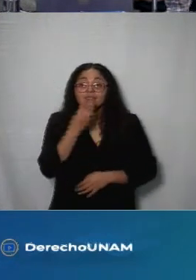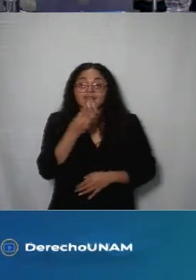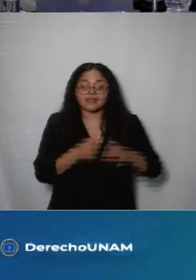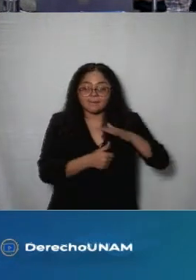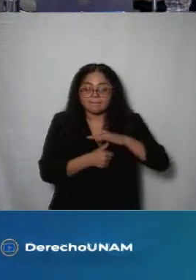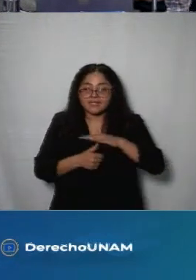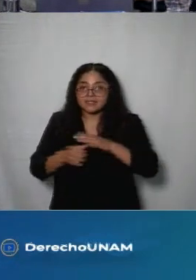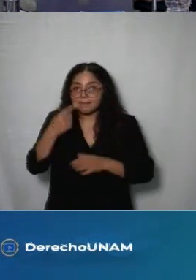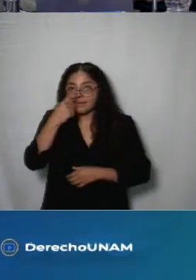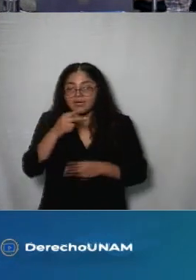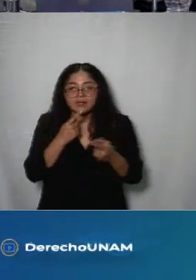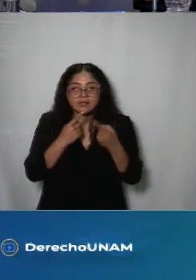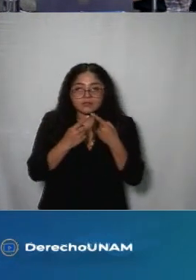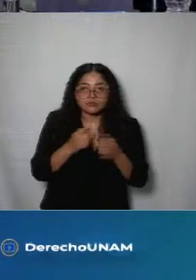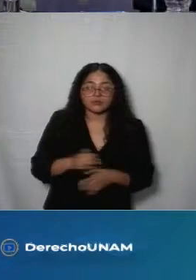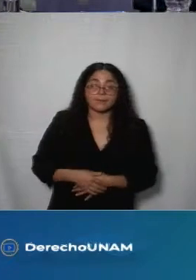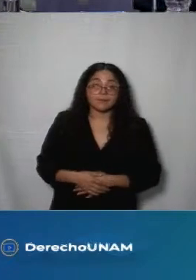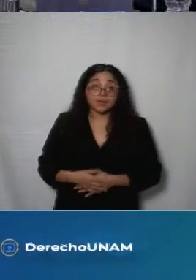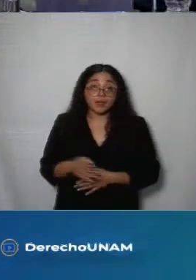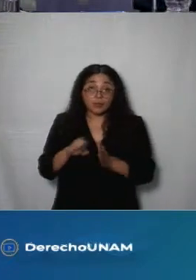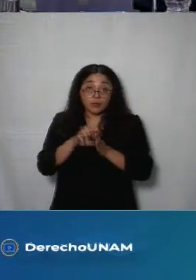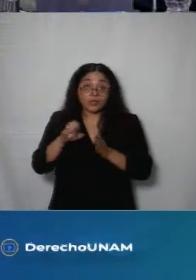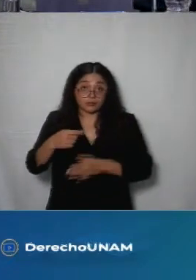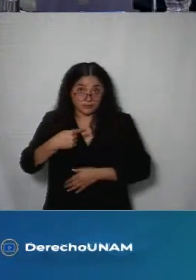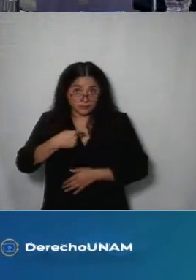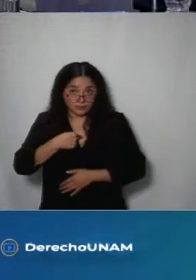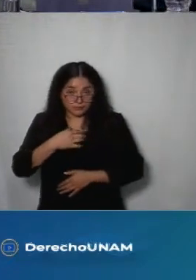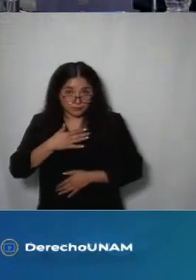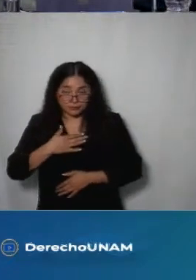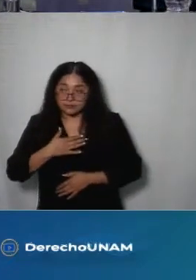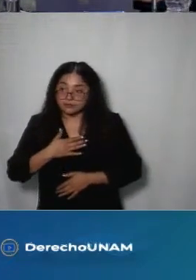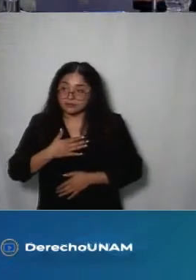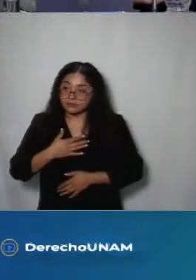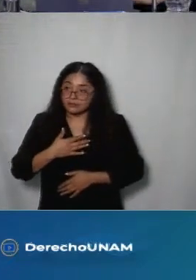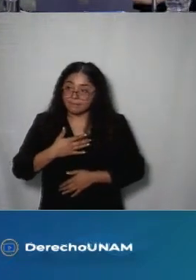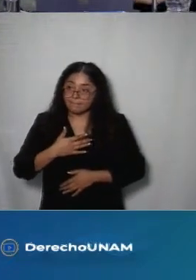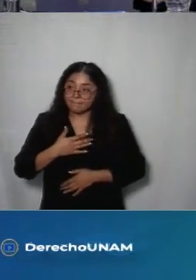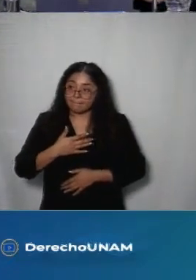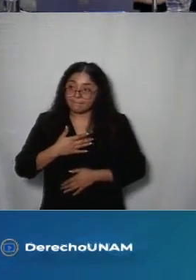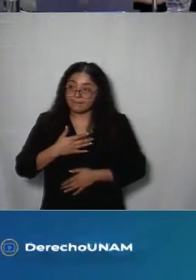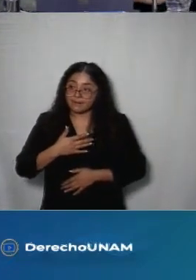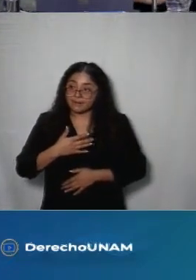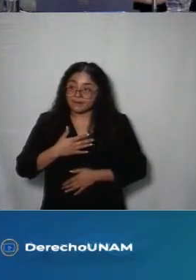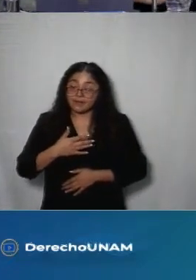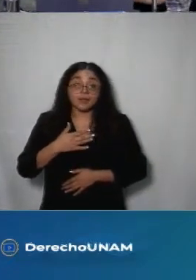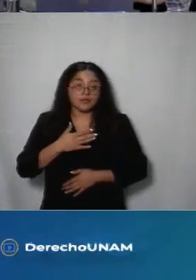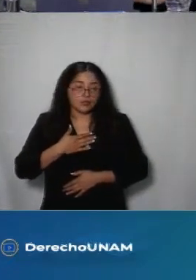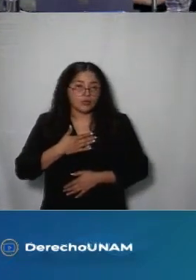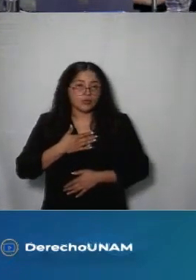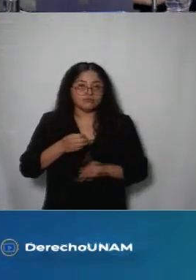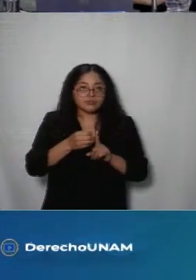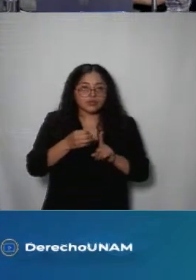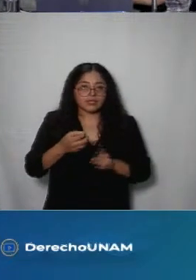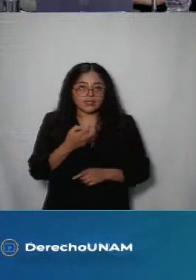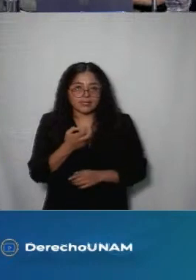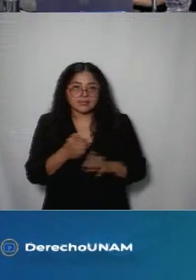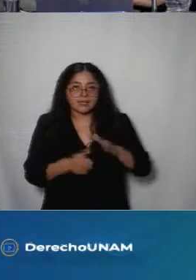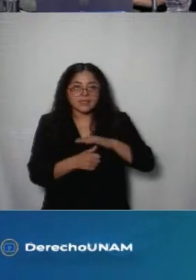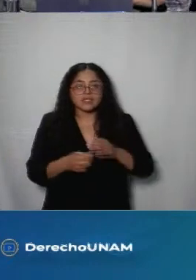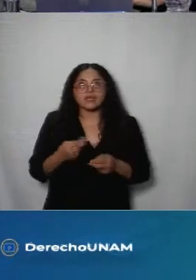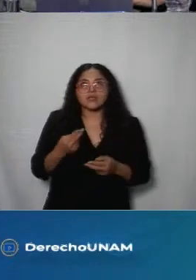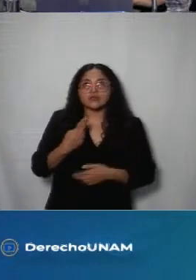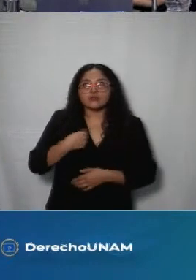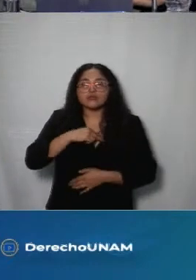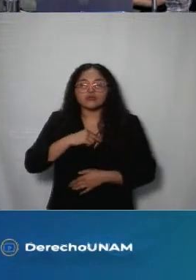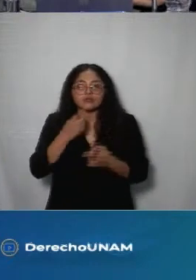cada una de las comisionadas en el caso de la mesa que le corresponde a que me corresponde coordinar trataremos